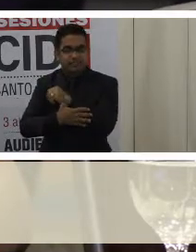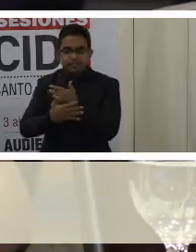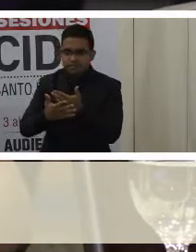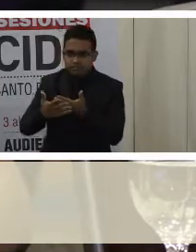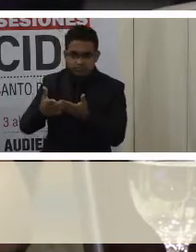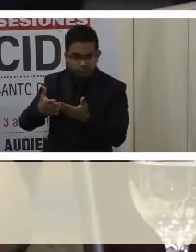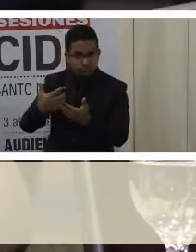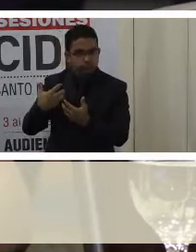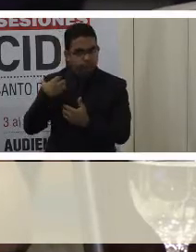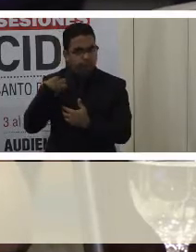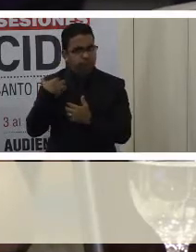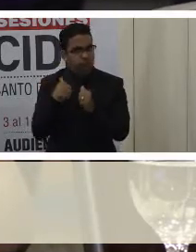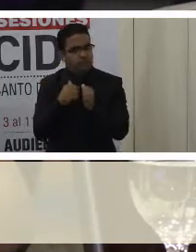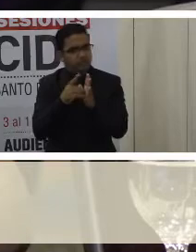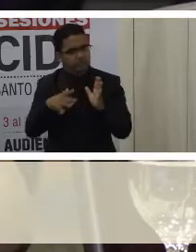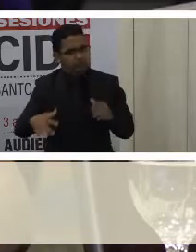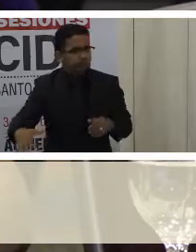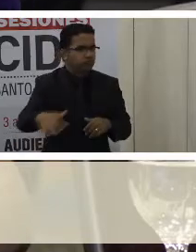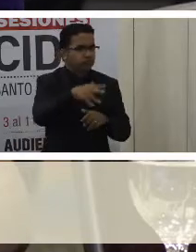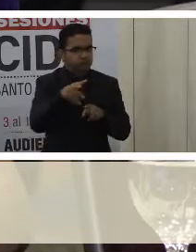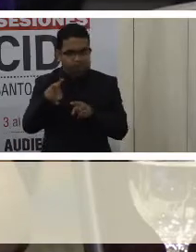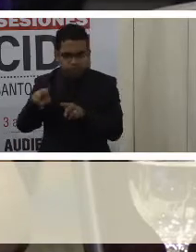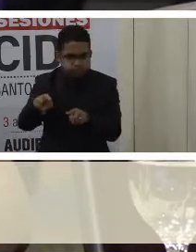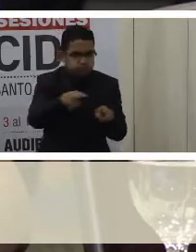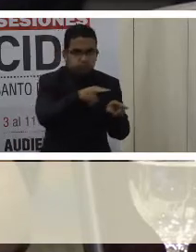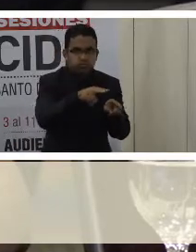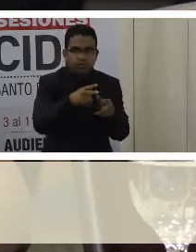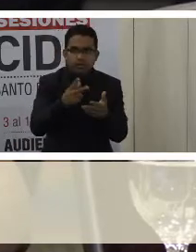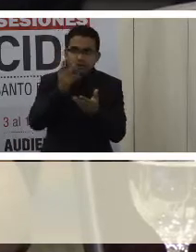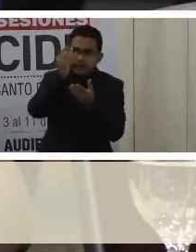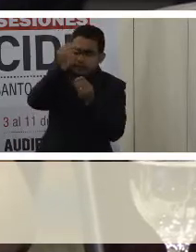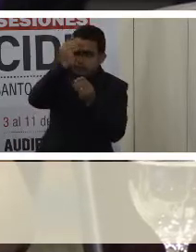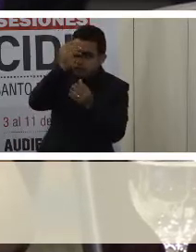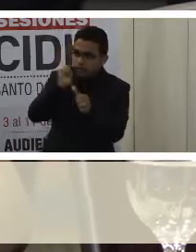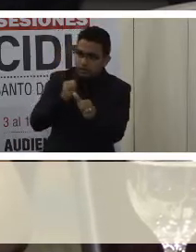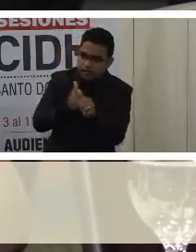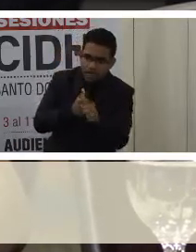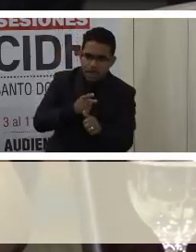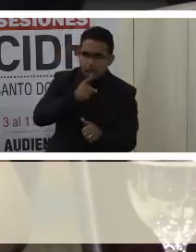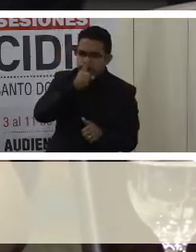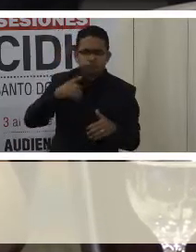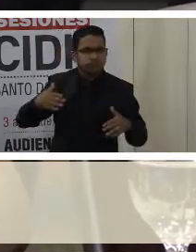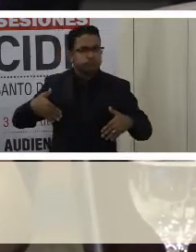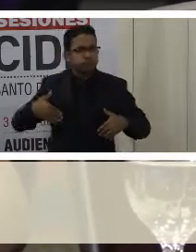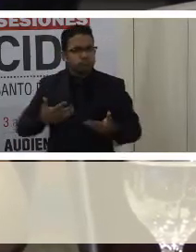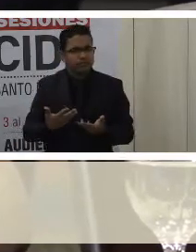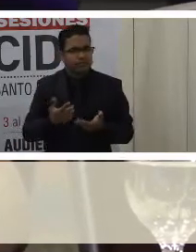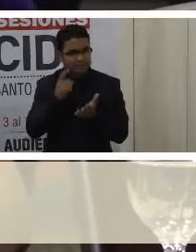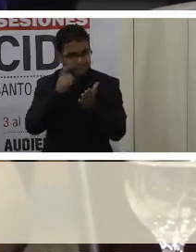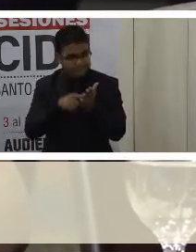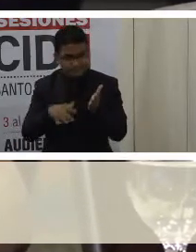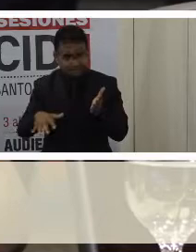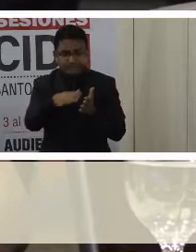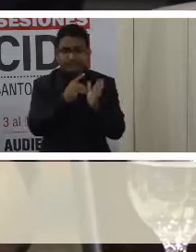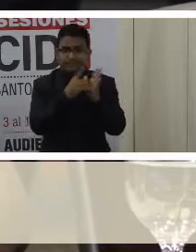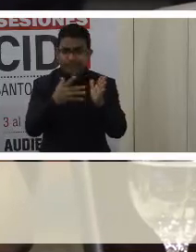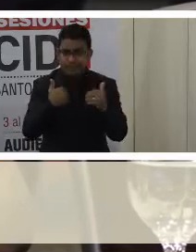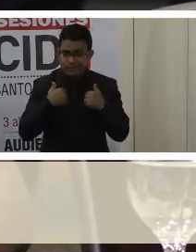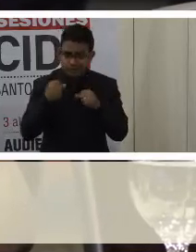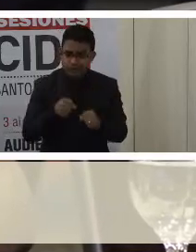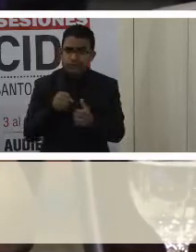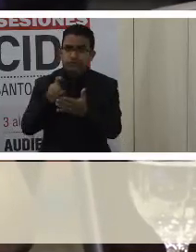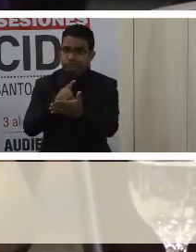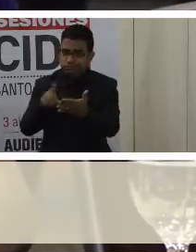con discapacidad en Venezuela. Igual, señalamos como otro de los aspectos, el tema de la discriminación que sufren las personas con discapacidad.